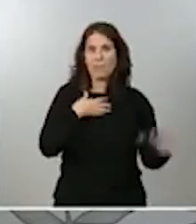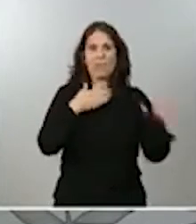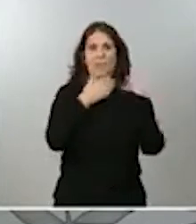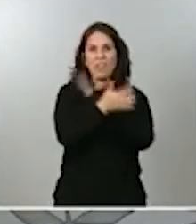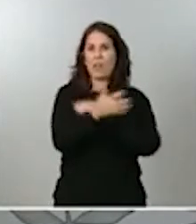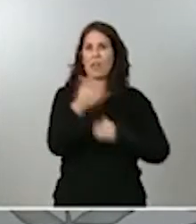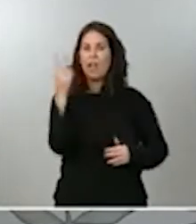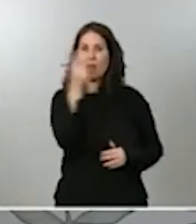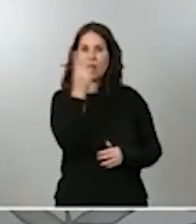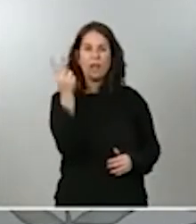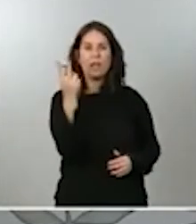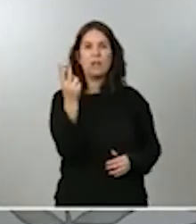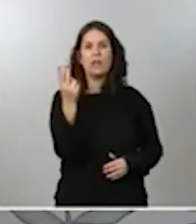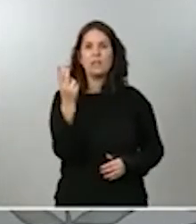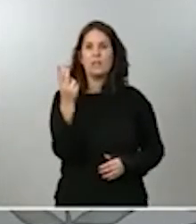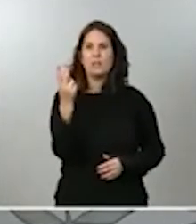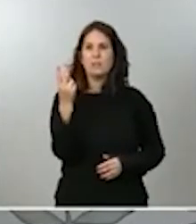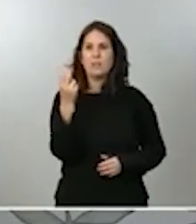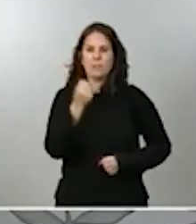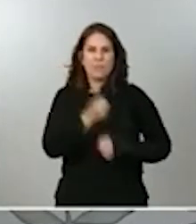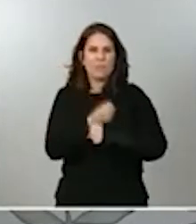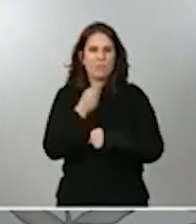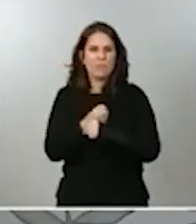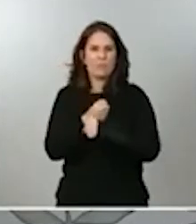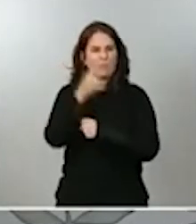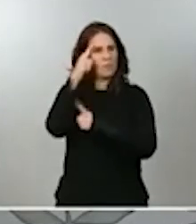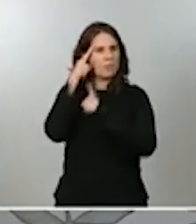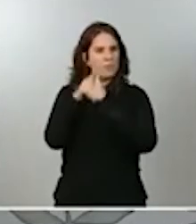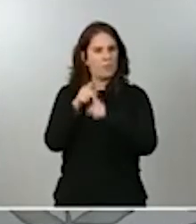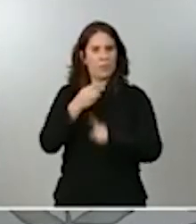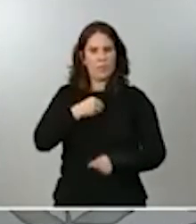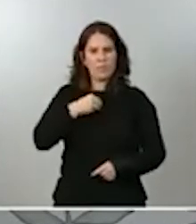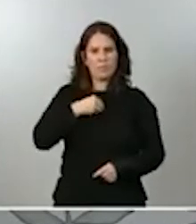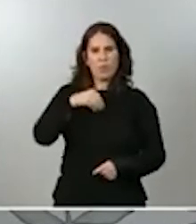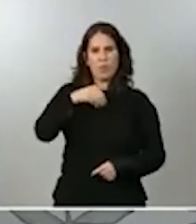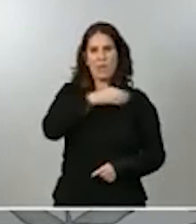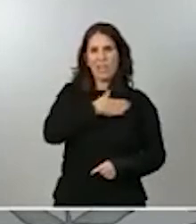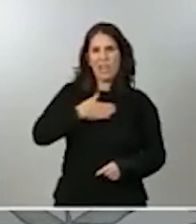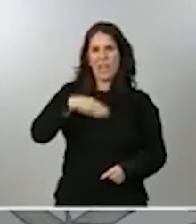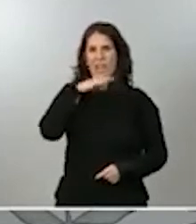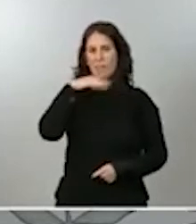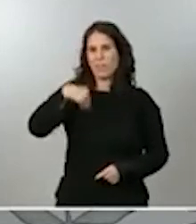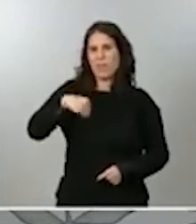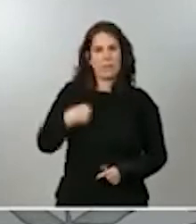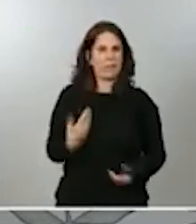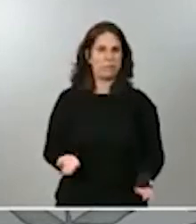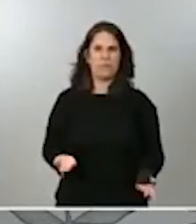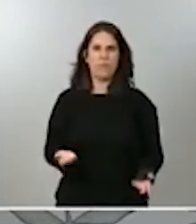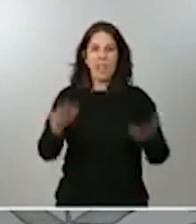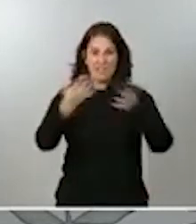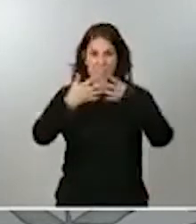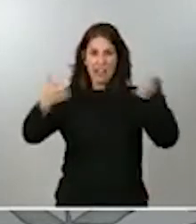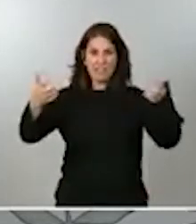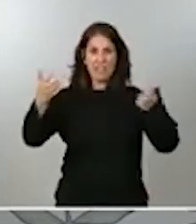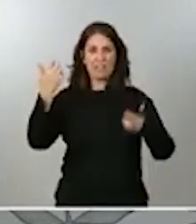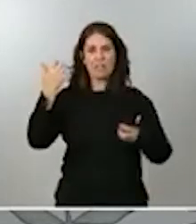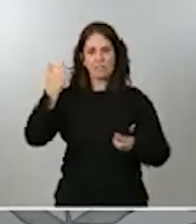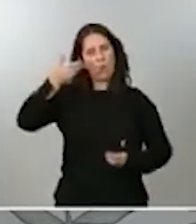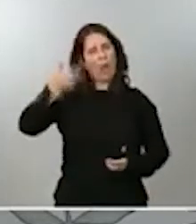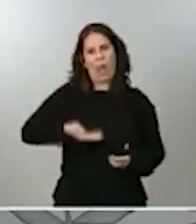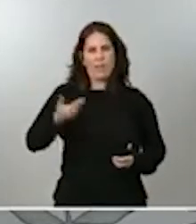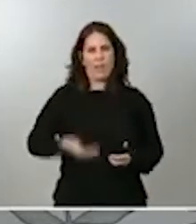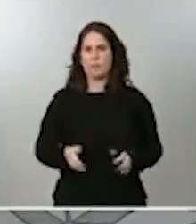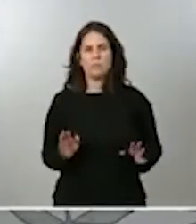de trabajar en la dirección que la propia presidenta de la comunidad reflejó. Creo que es una frase suficientemente grave como para que